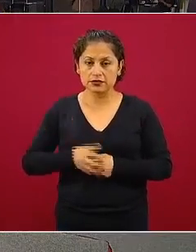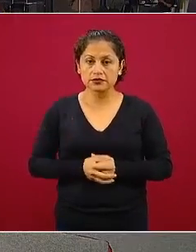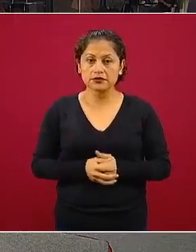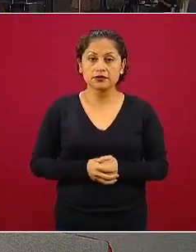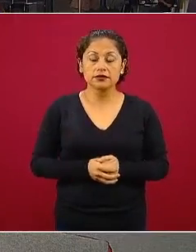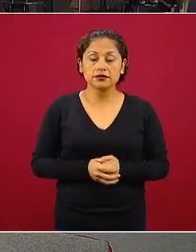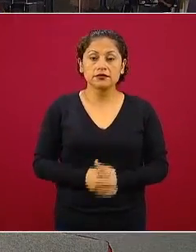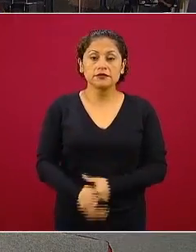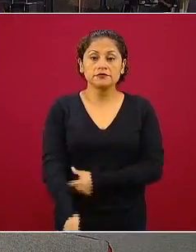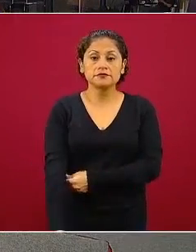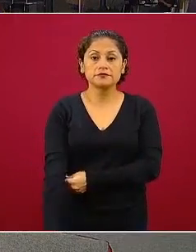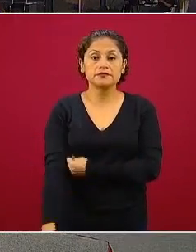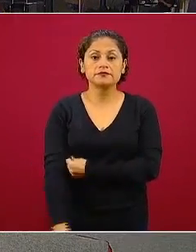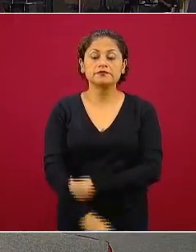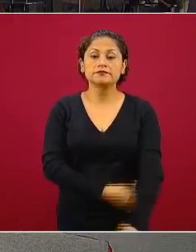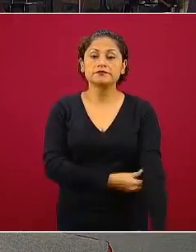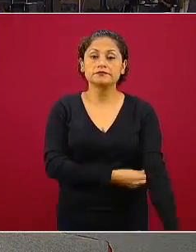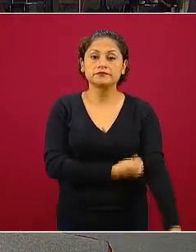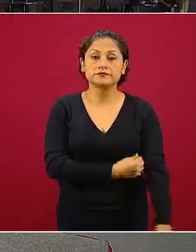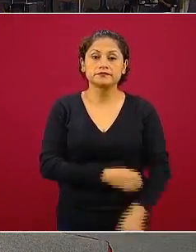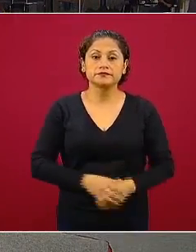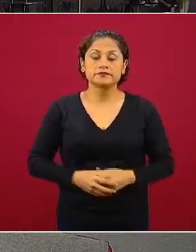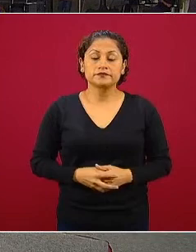muchas gracias que amable gracias